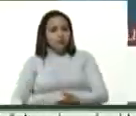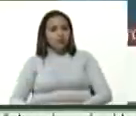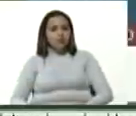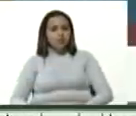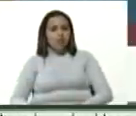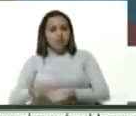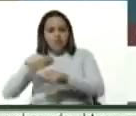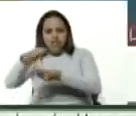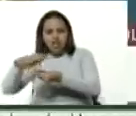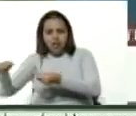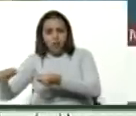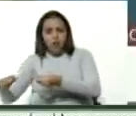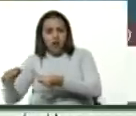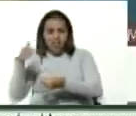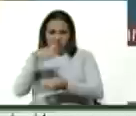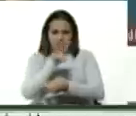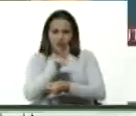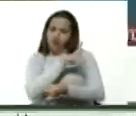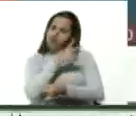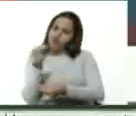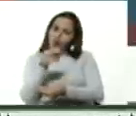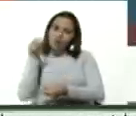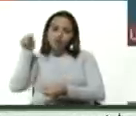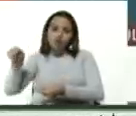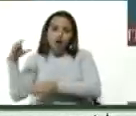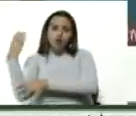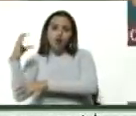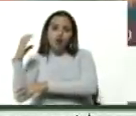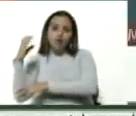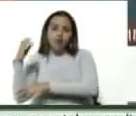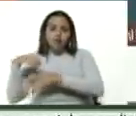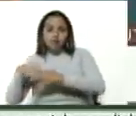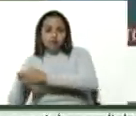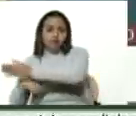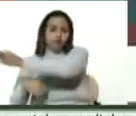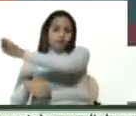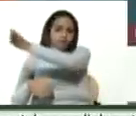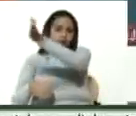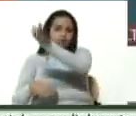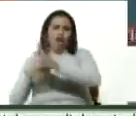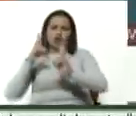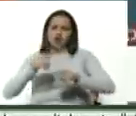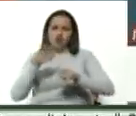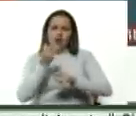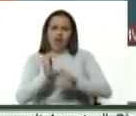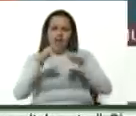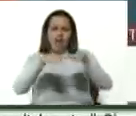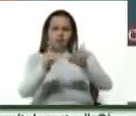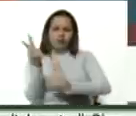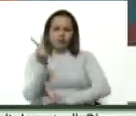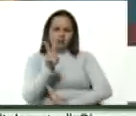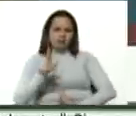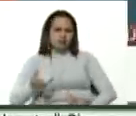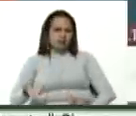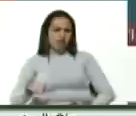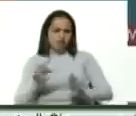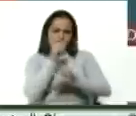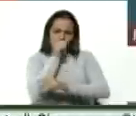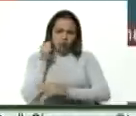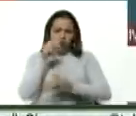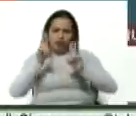distribuida desde Colombia y su ruta es el Pacífico. Nunca se encuentra con mares venezolanos esa droga